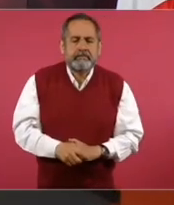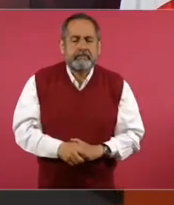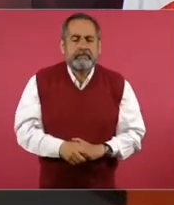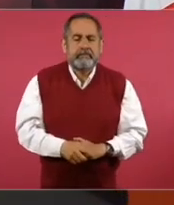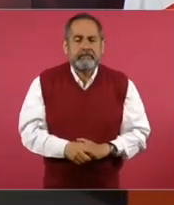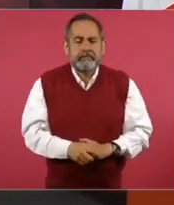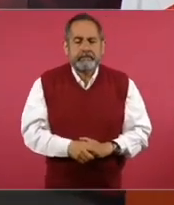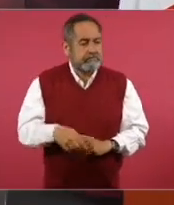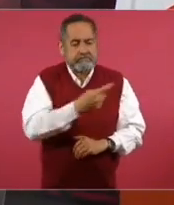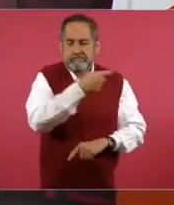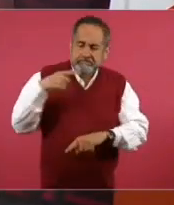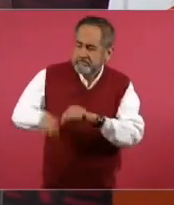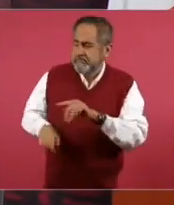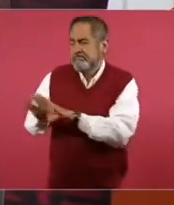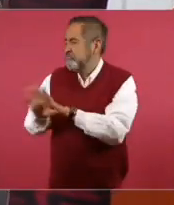¿Me desahució?